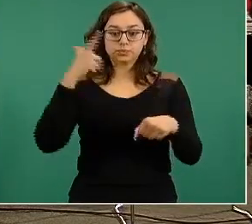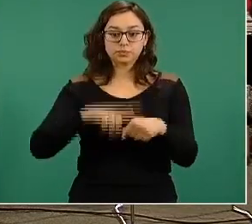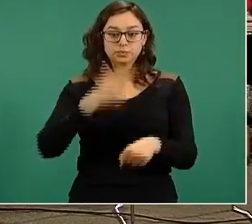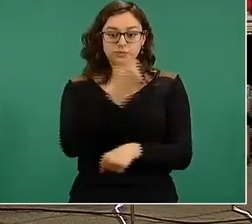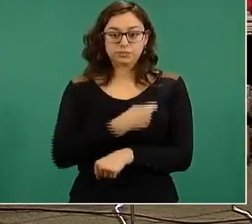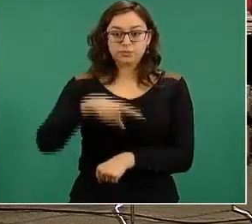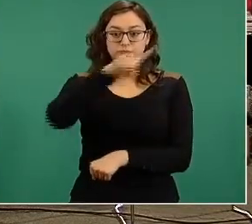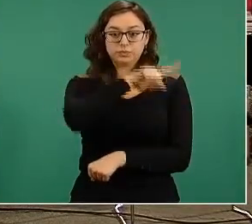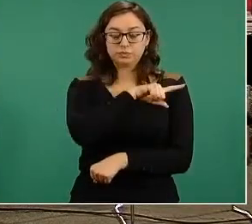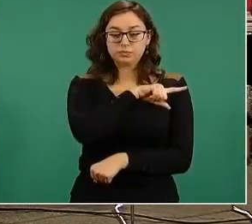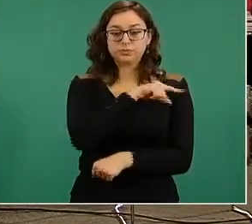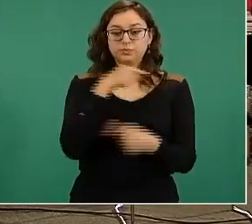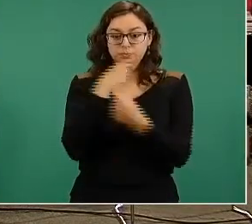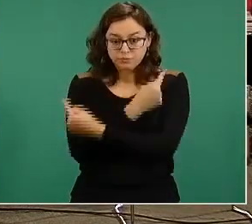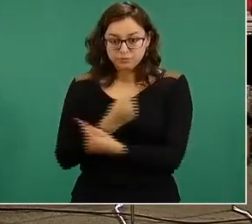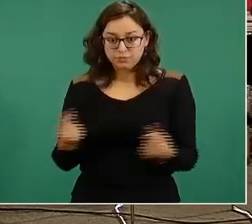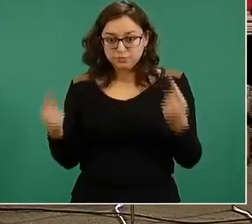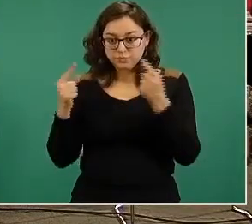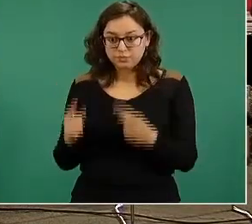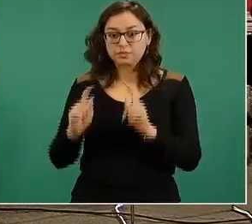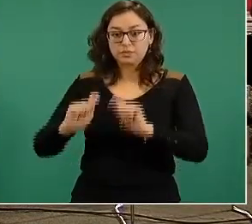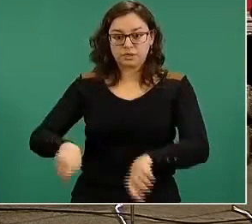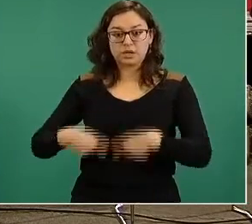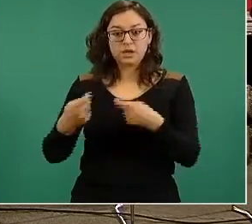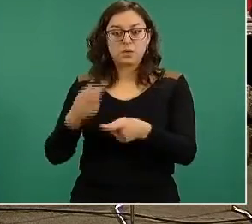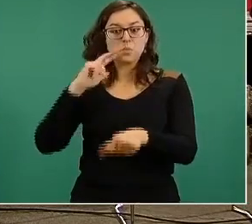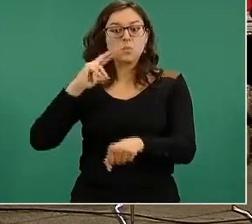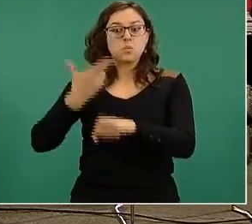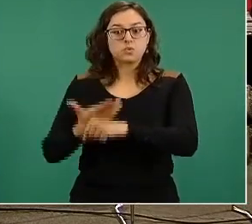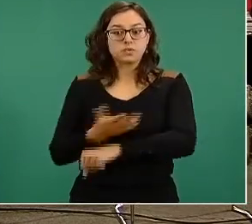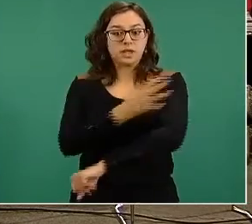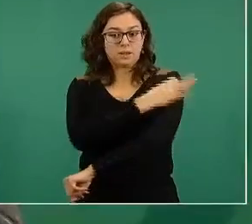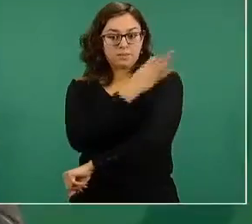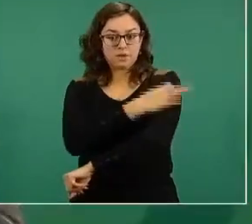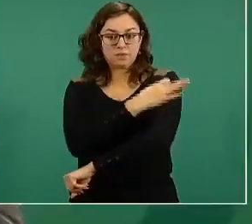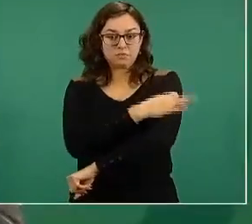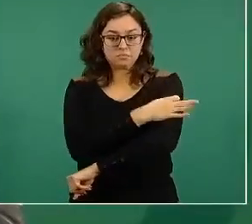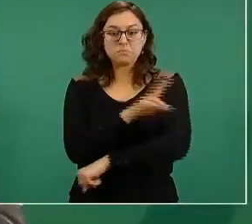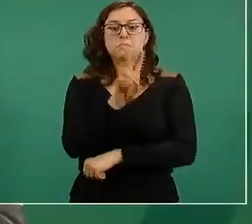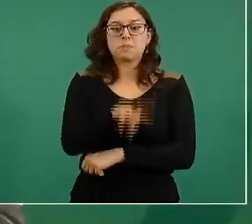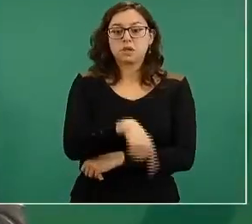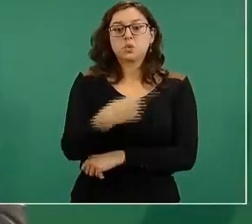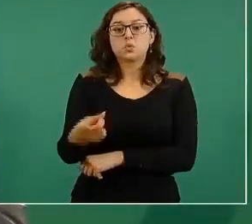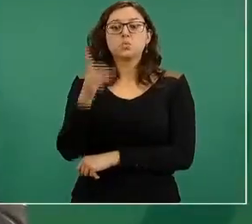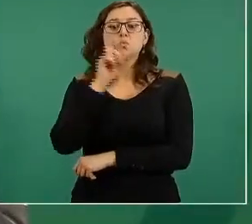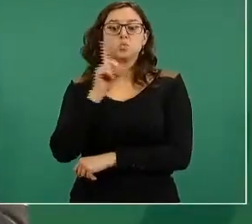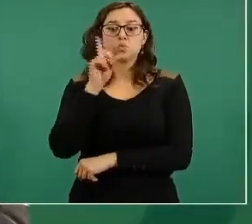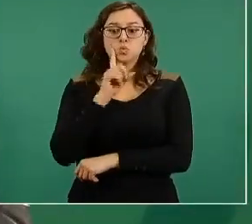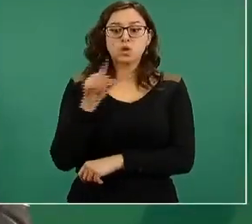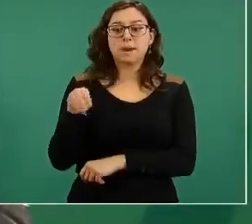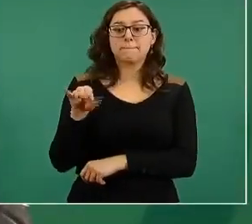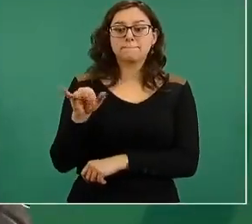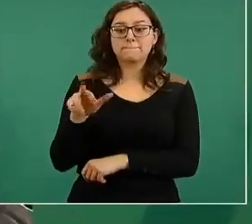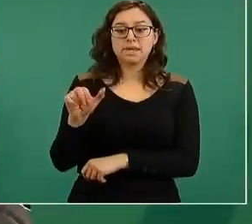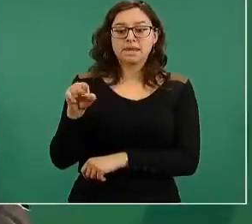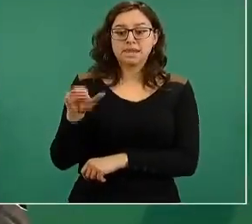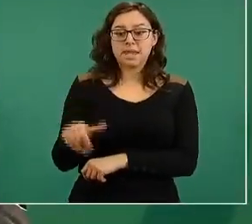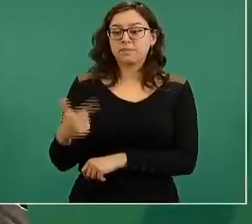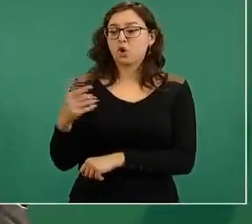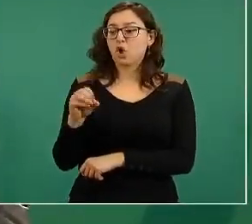centro que tiene a su cargo el programa de vacunación universal. Efectivamente, la doctora Miriam Veras Godoy, gran